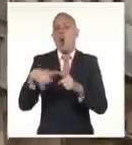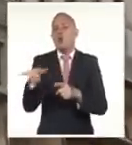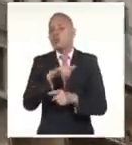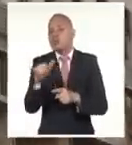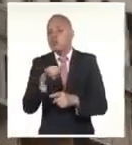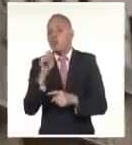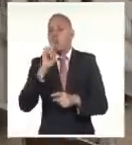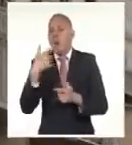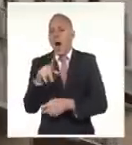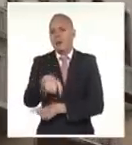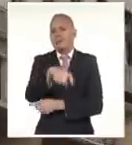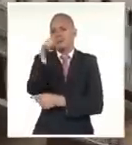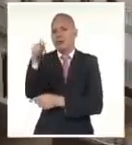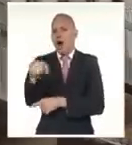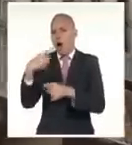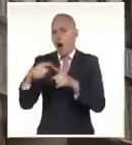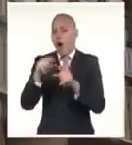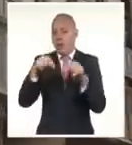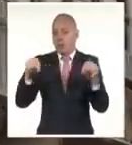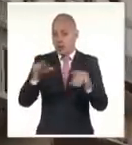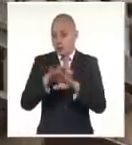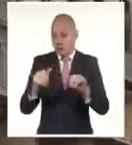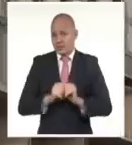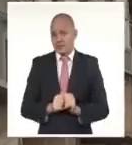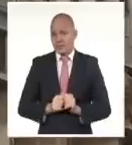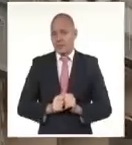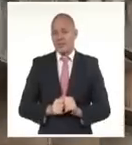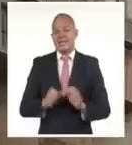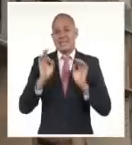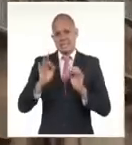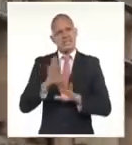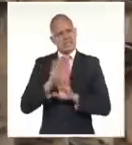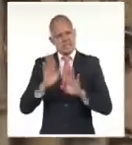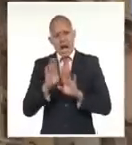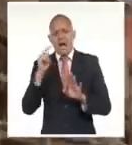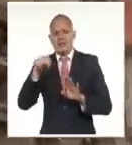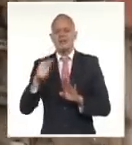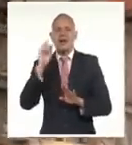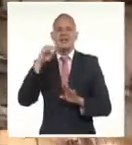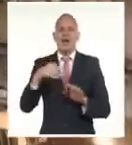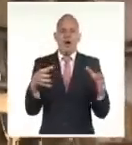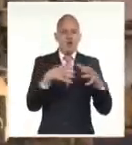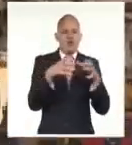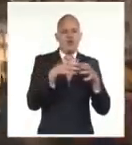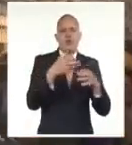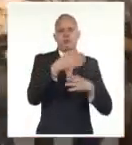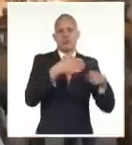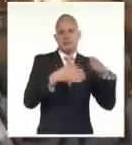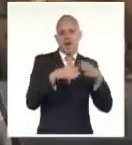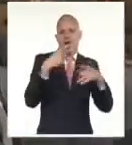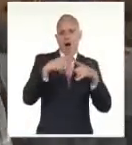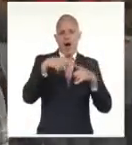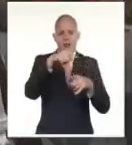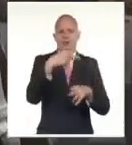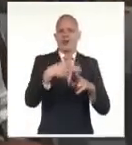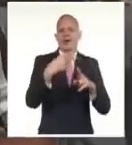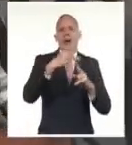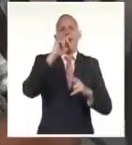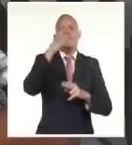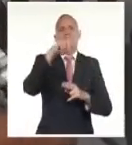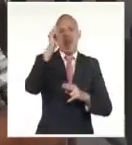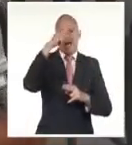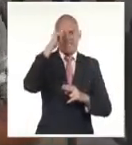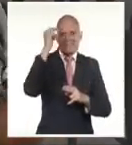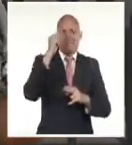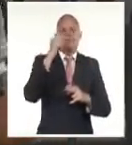para esta operación. Hay medios de los principales contingentes de la capital, del Blas Roca, y de otras fuerzas que son